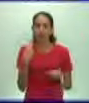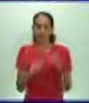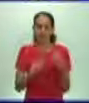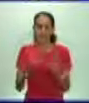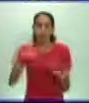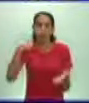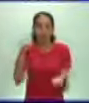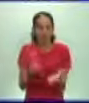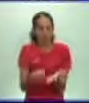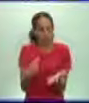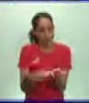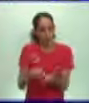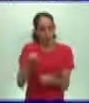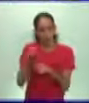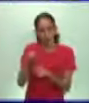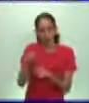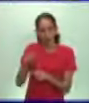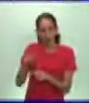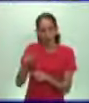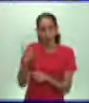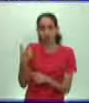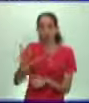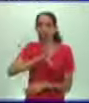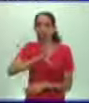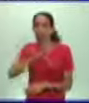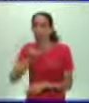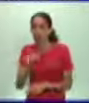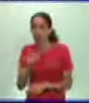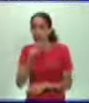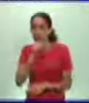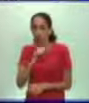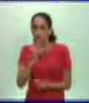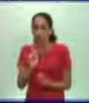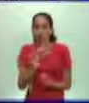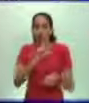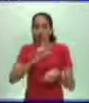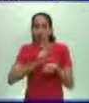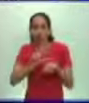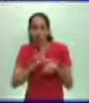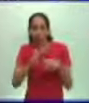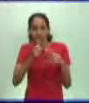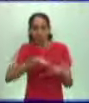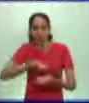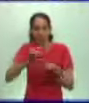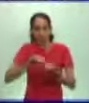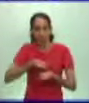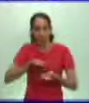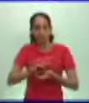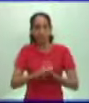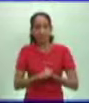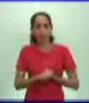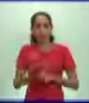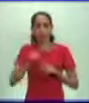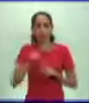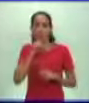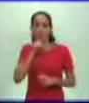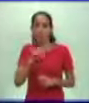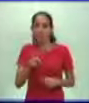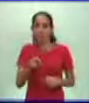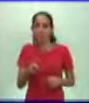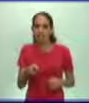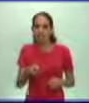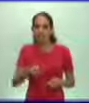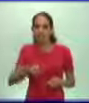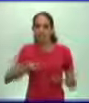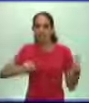por la manera incluso en que le arrebataban a los campesinos su pertenencia. Pero esta reforma